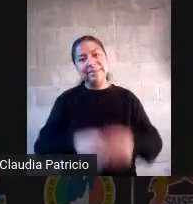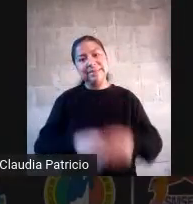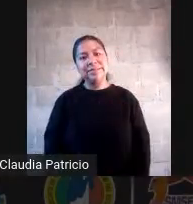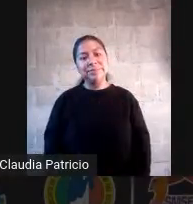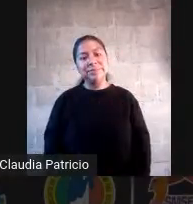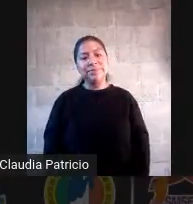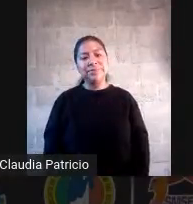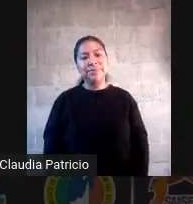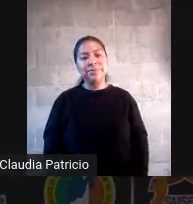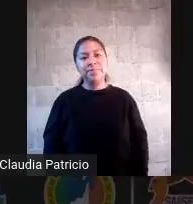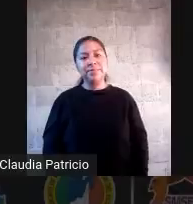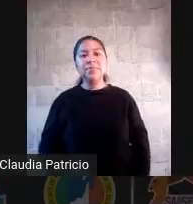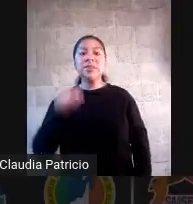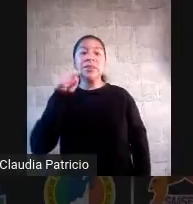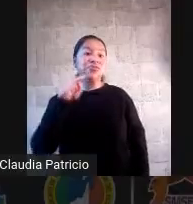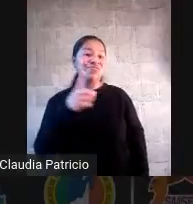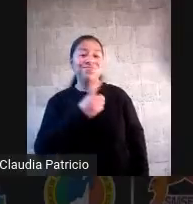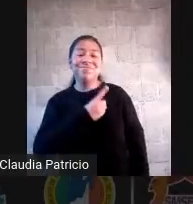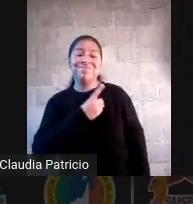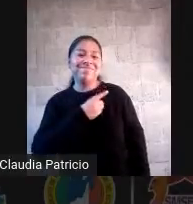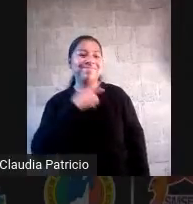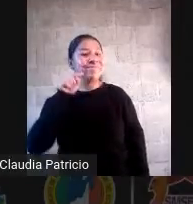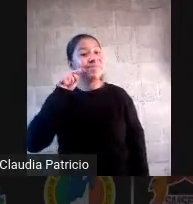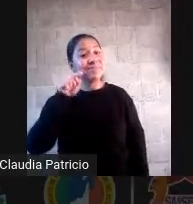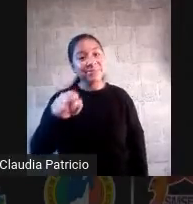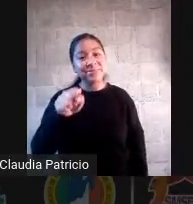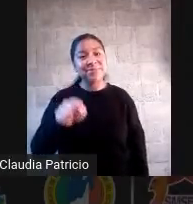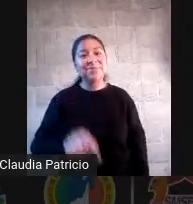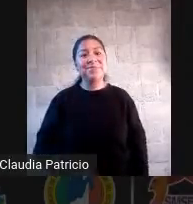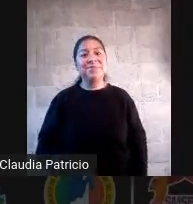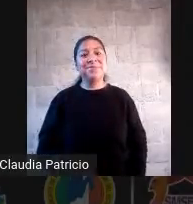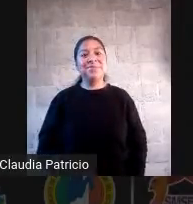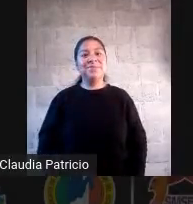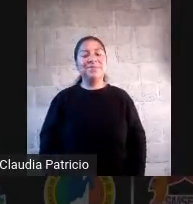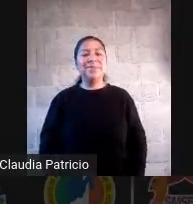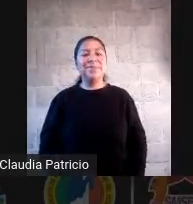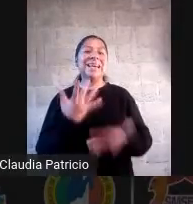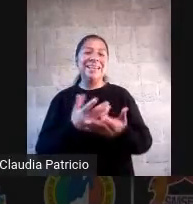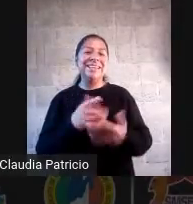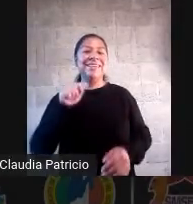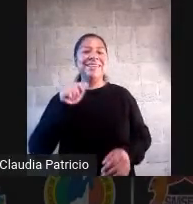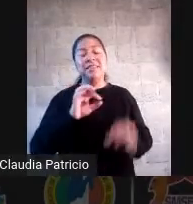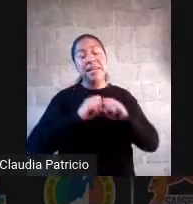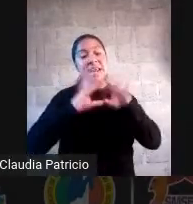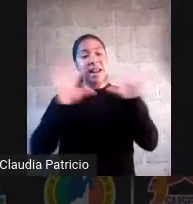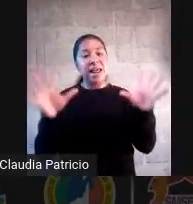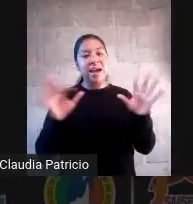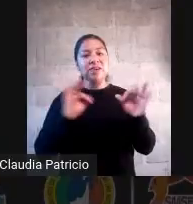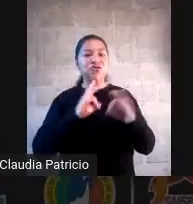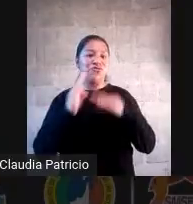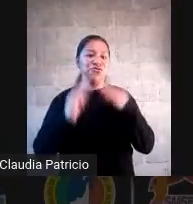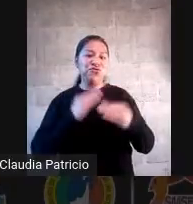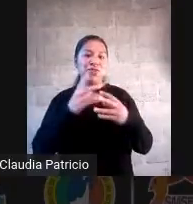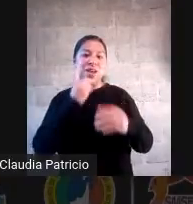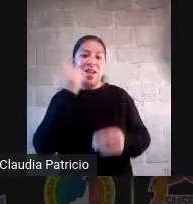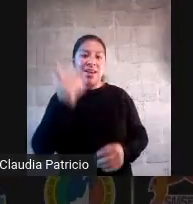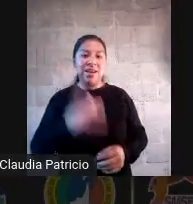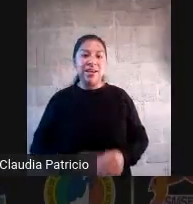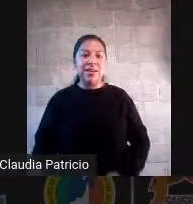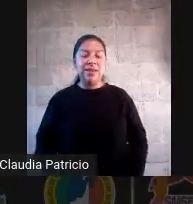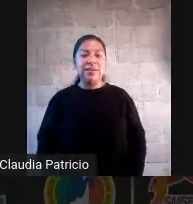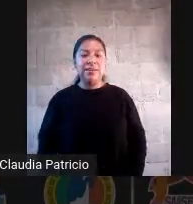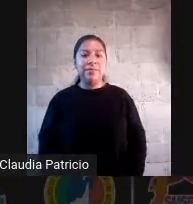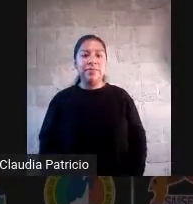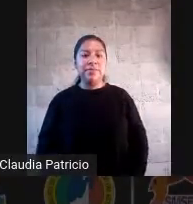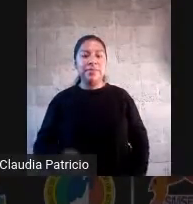tú y nadie más que tú, maestra, maestro. Espero haber sido clara. ¿Se acuerdan antes que había maestros que decían, un medio punto le subo quien me